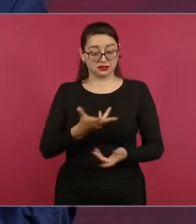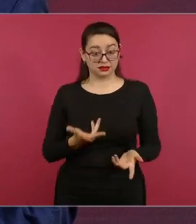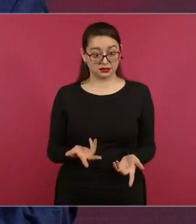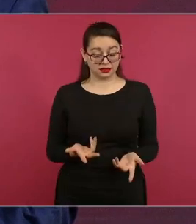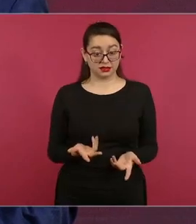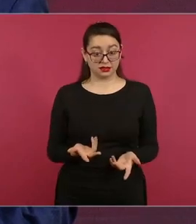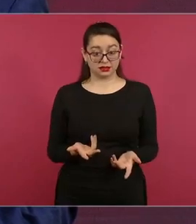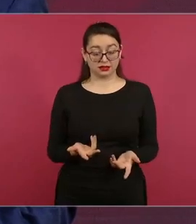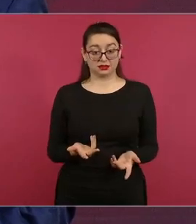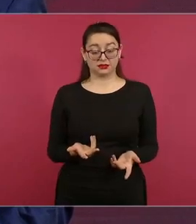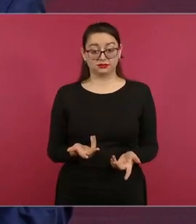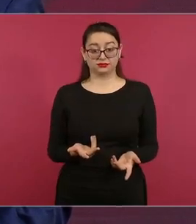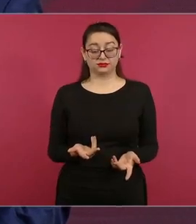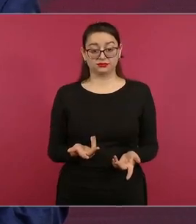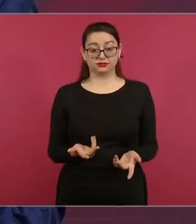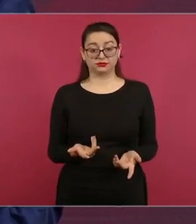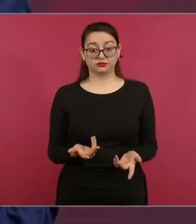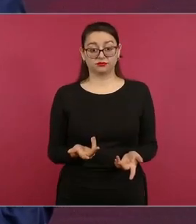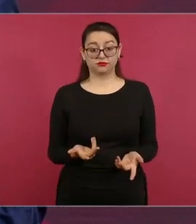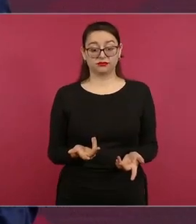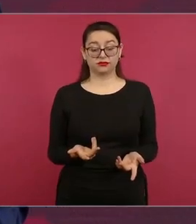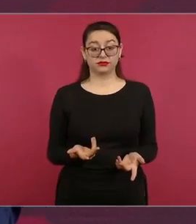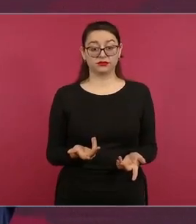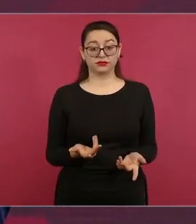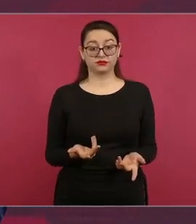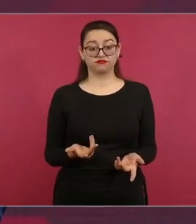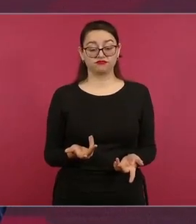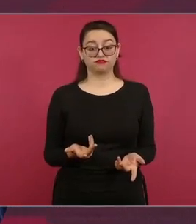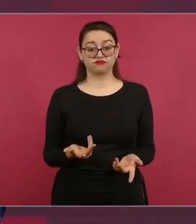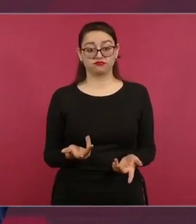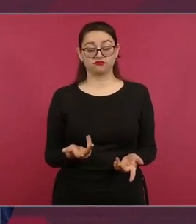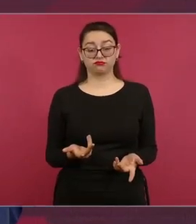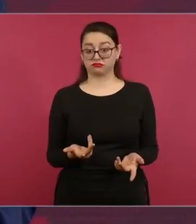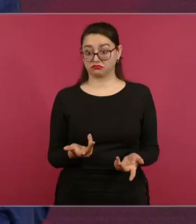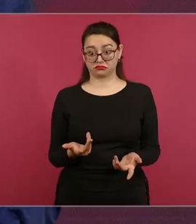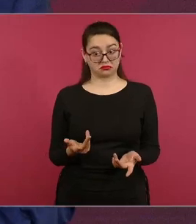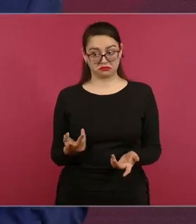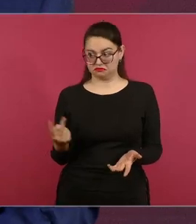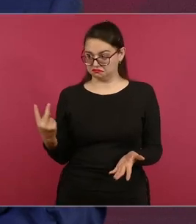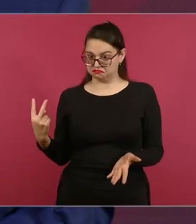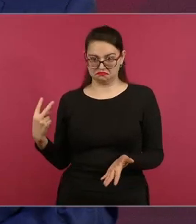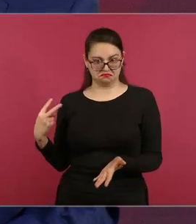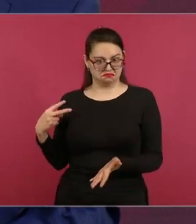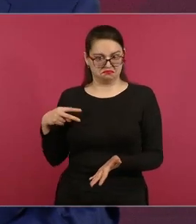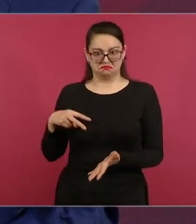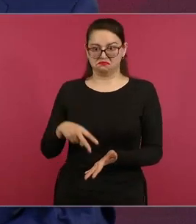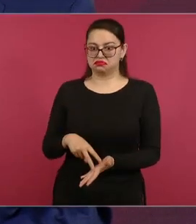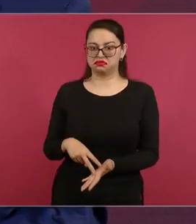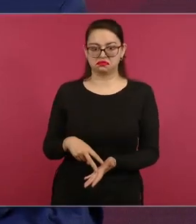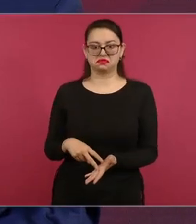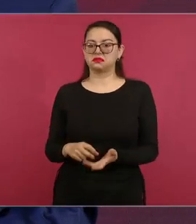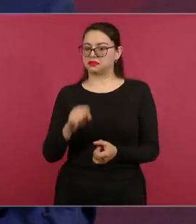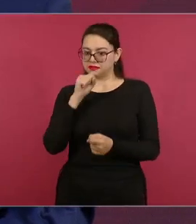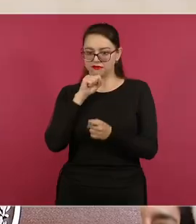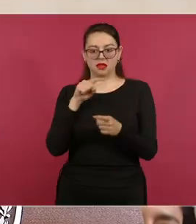Y desde el inicio, desde el primer día,